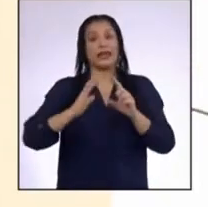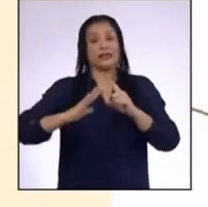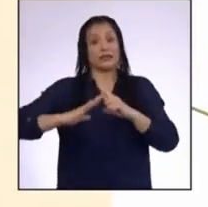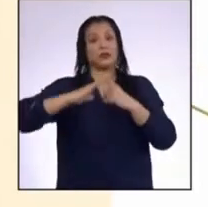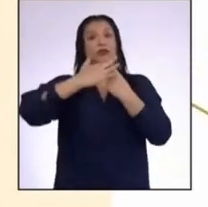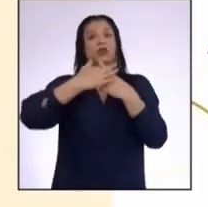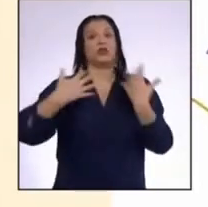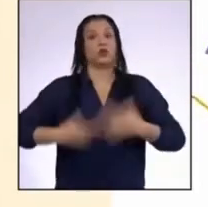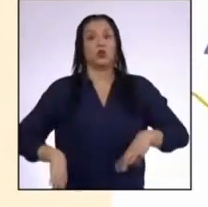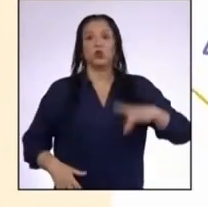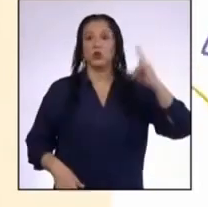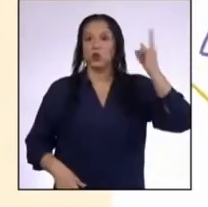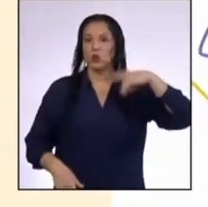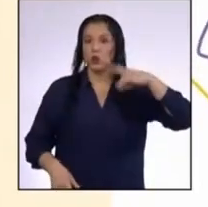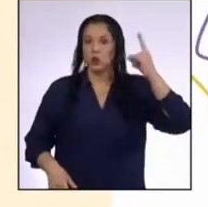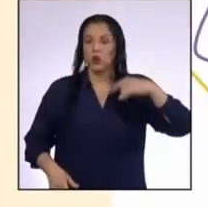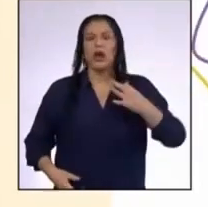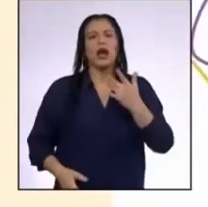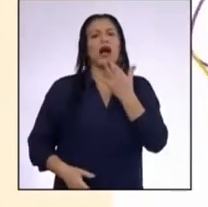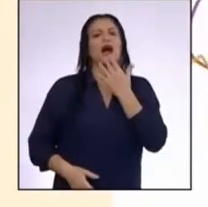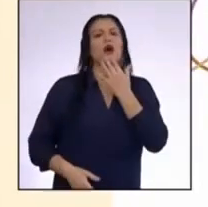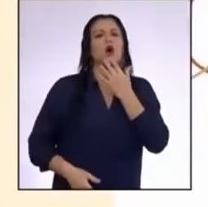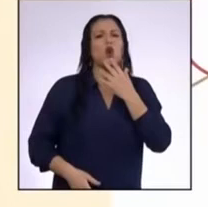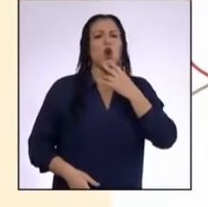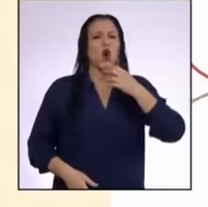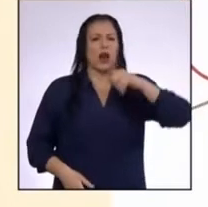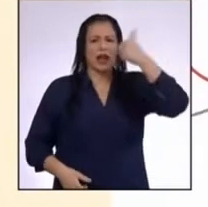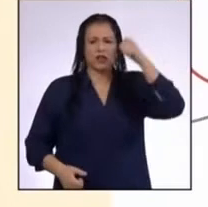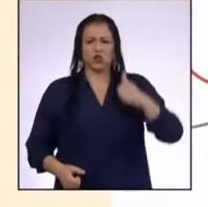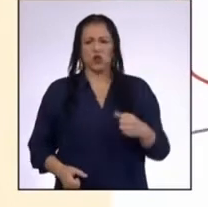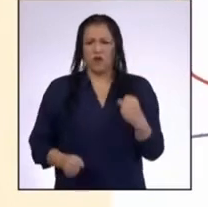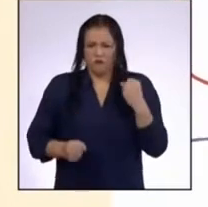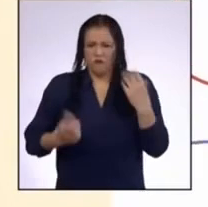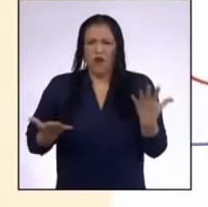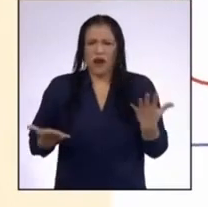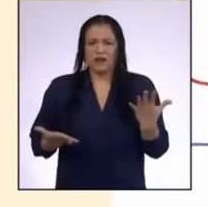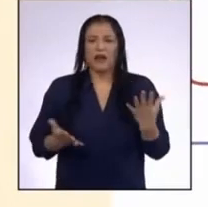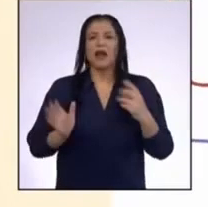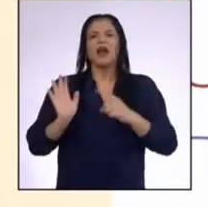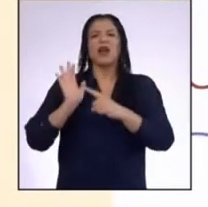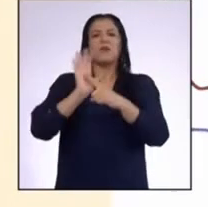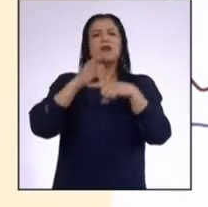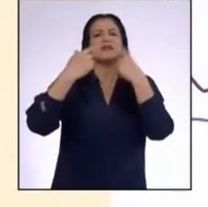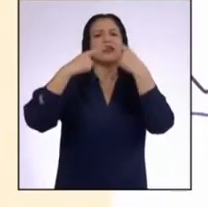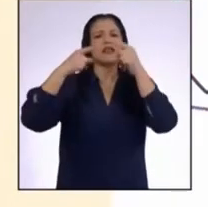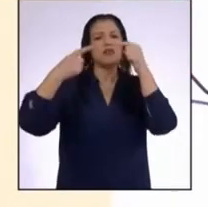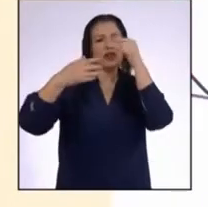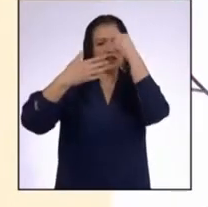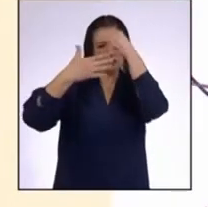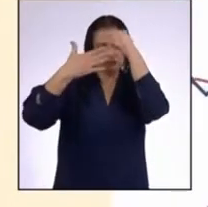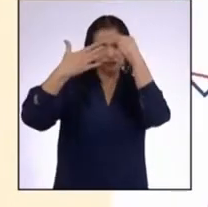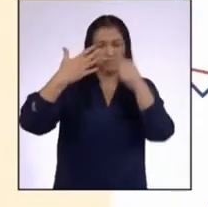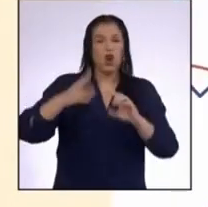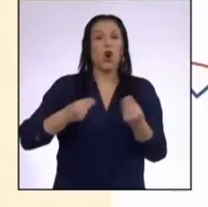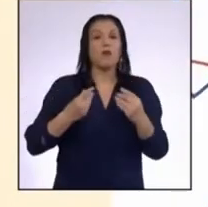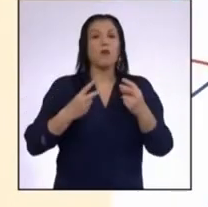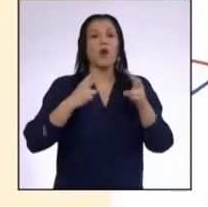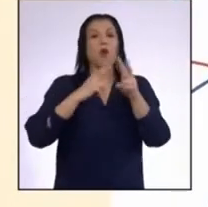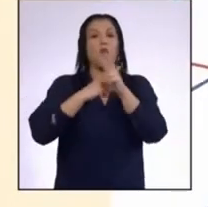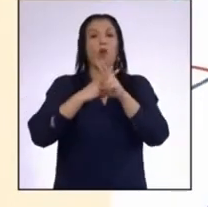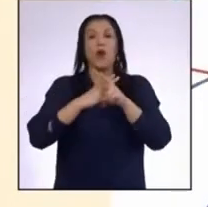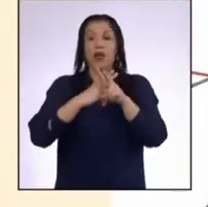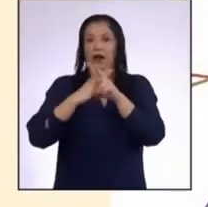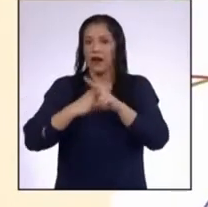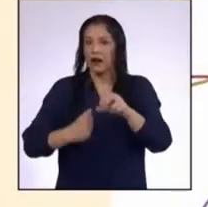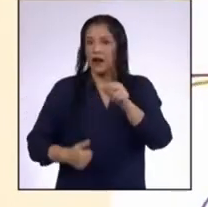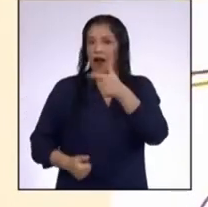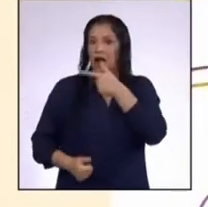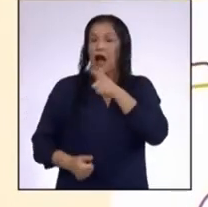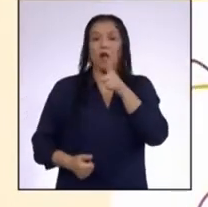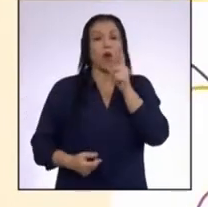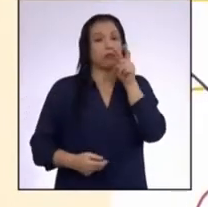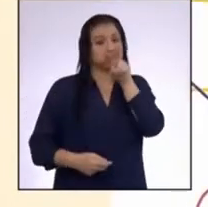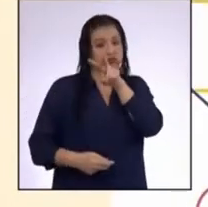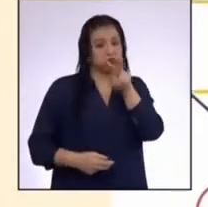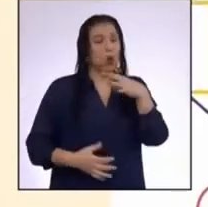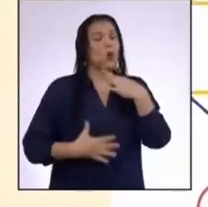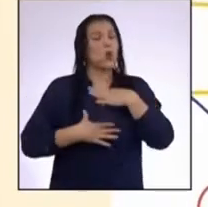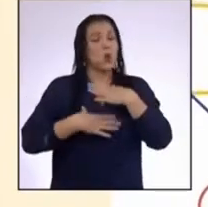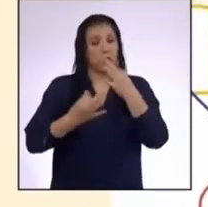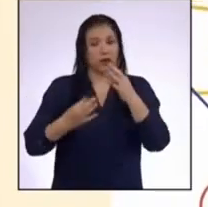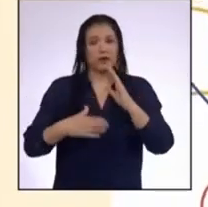emergencia Tiene un color azul muy fuerte Y muestra muchos detalles sobre el tema del cuidado del agua Muy interesante